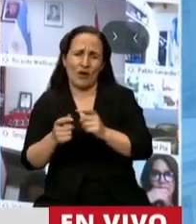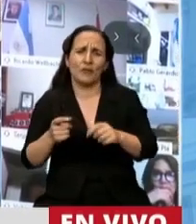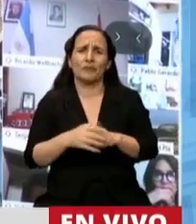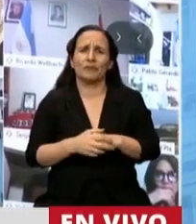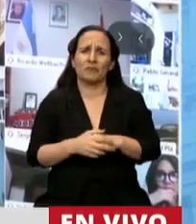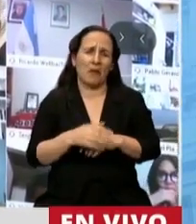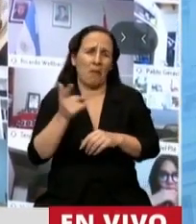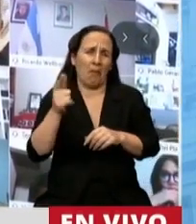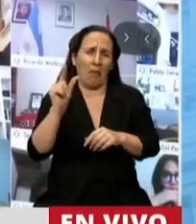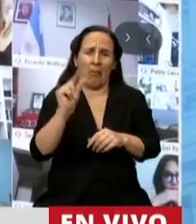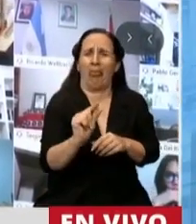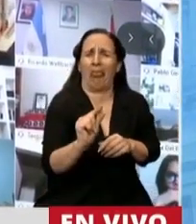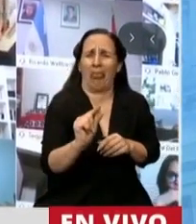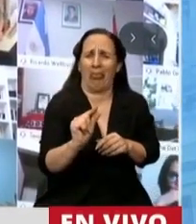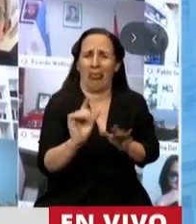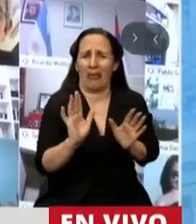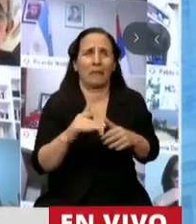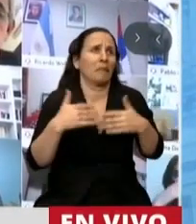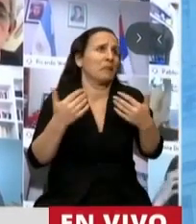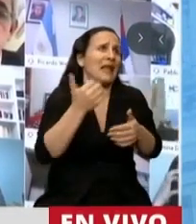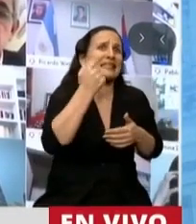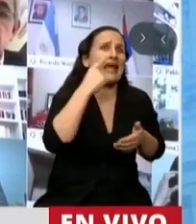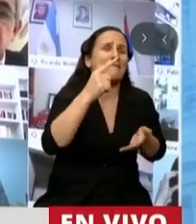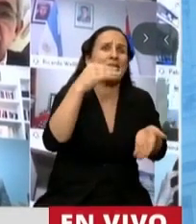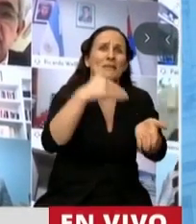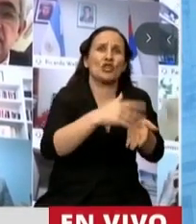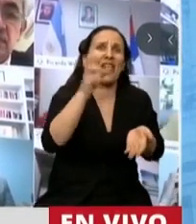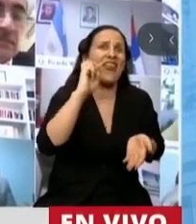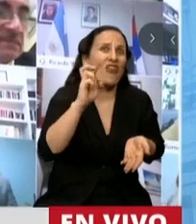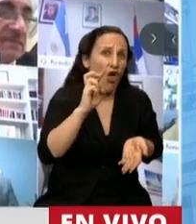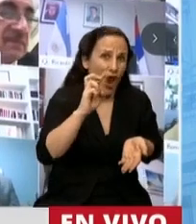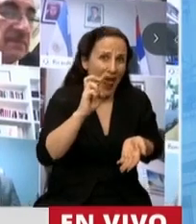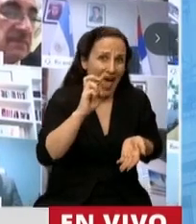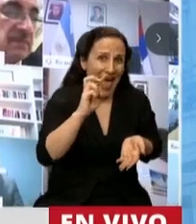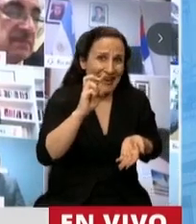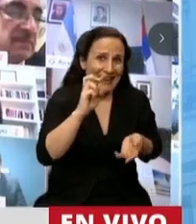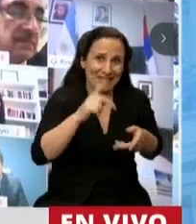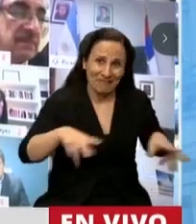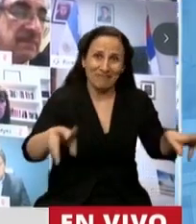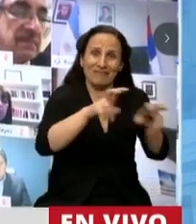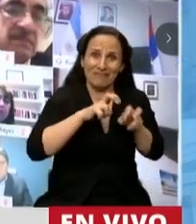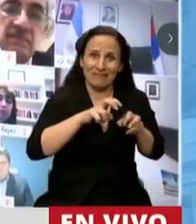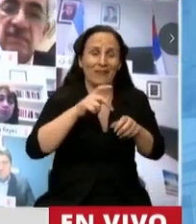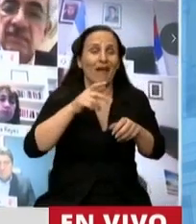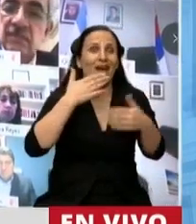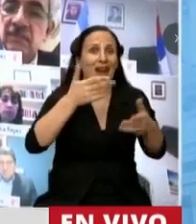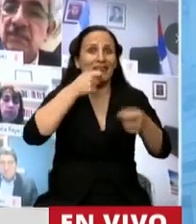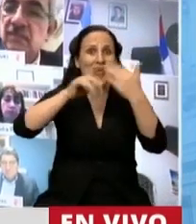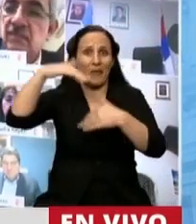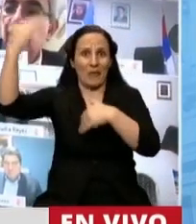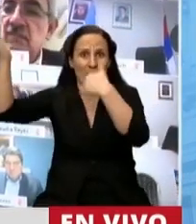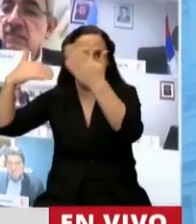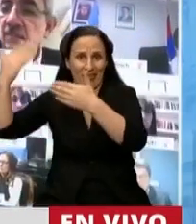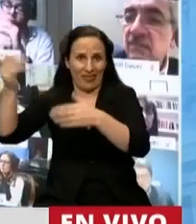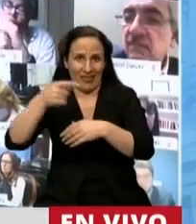Insignificante costo si los comparamos con los 6.000 millones de dólares, presidente, que ingresan por las exportaciones que